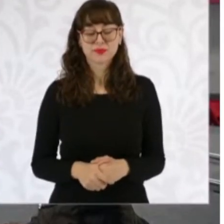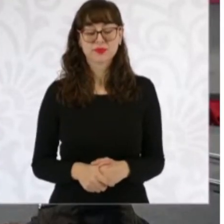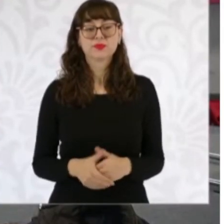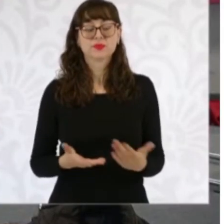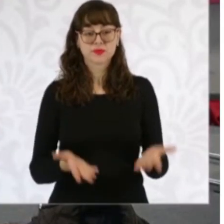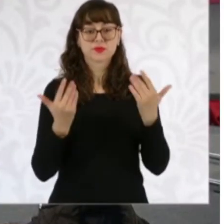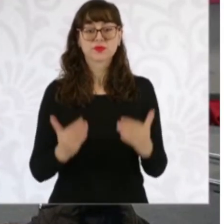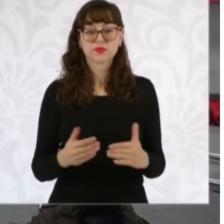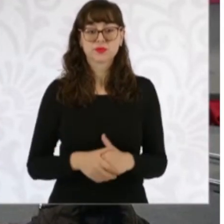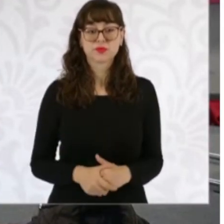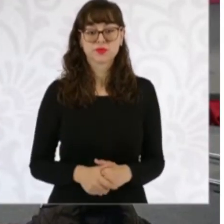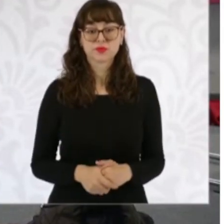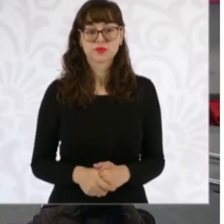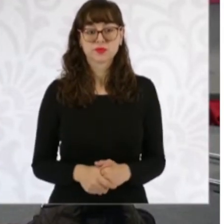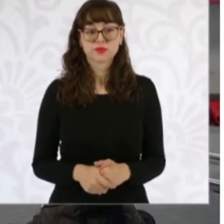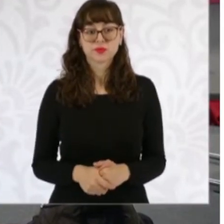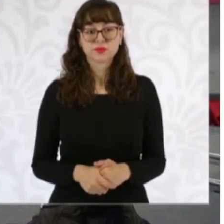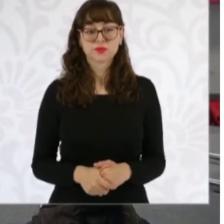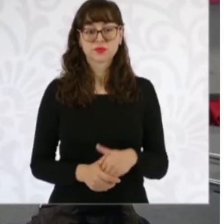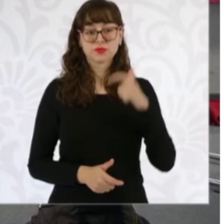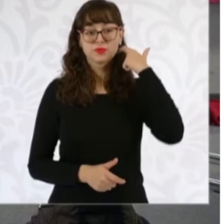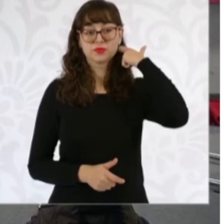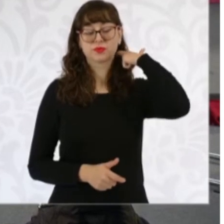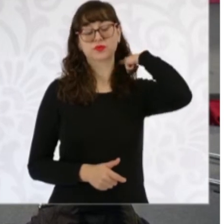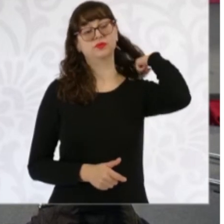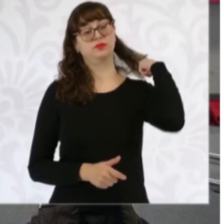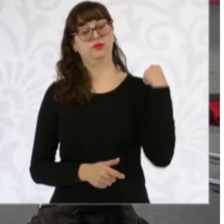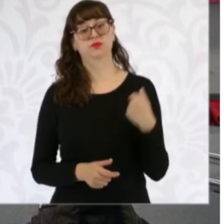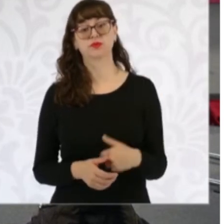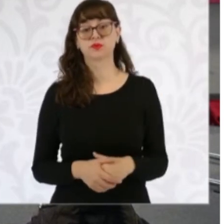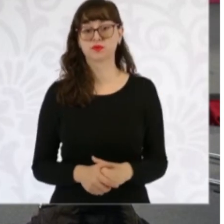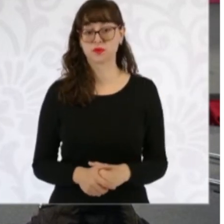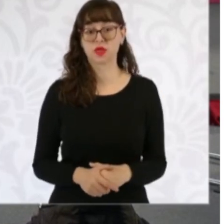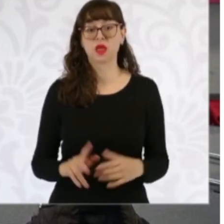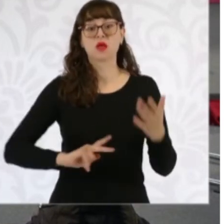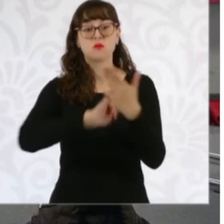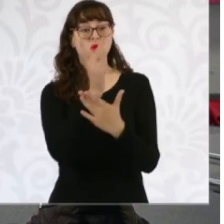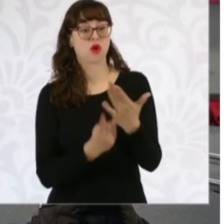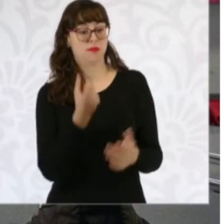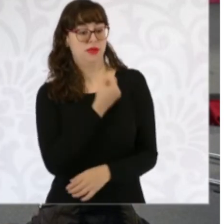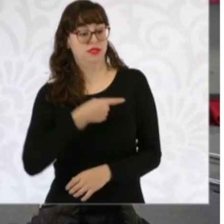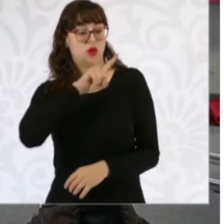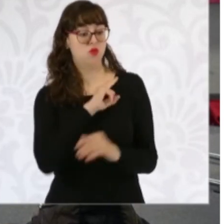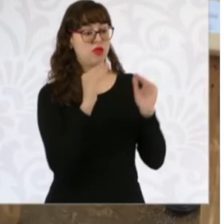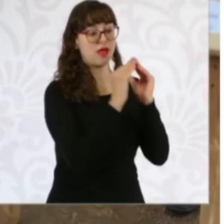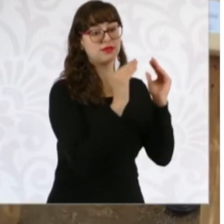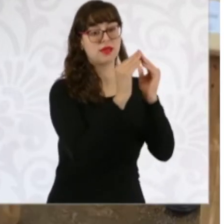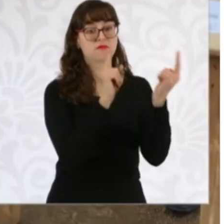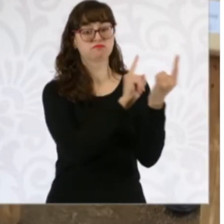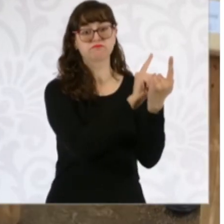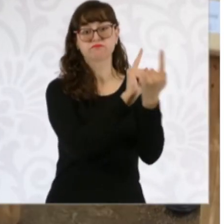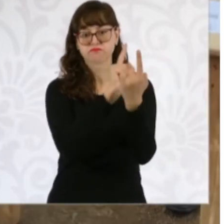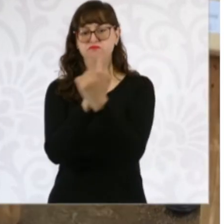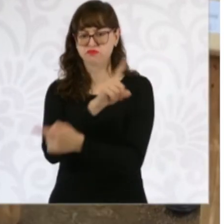Adelante. Y sobre el programa de salud casa por casa, como saben, estamos haciendo un